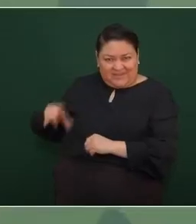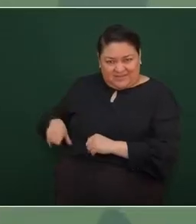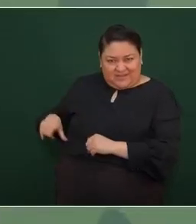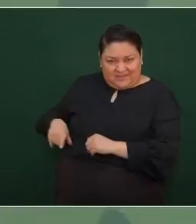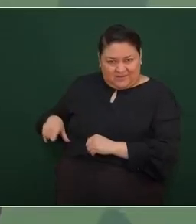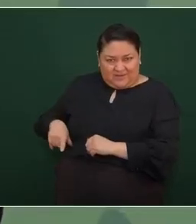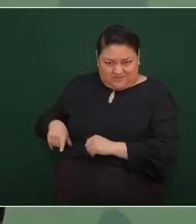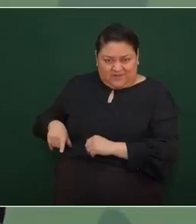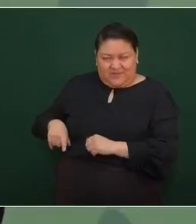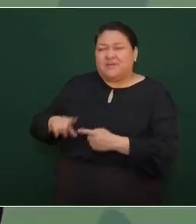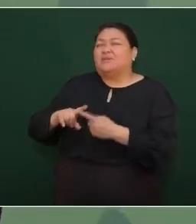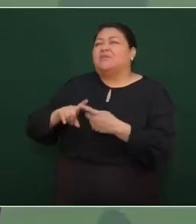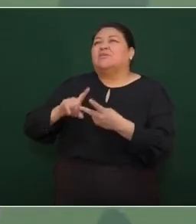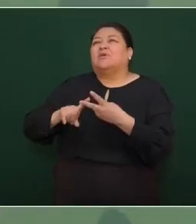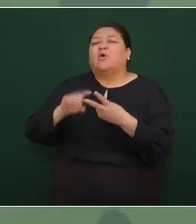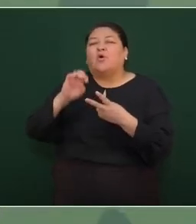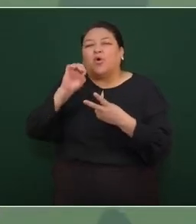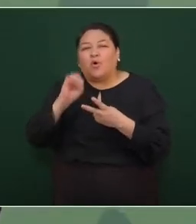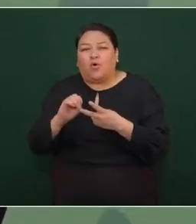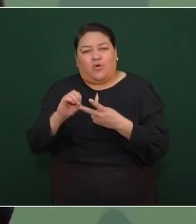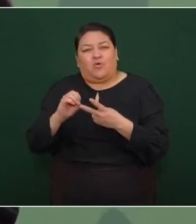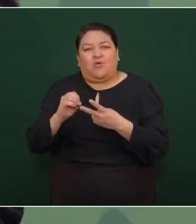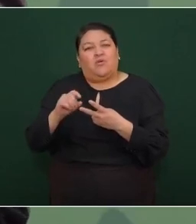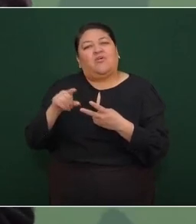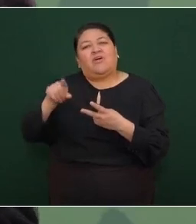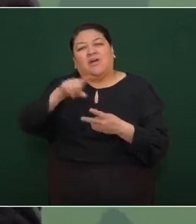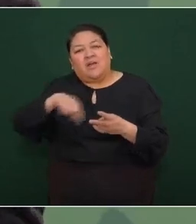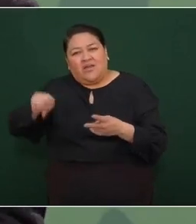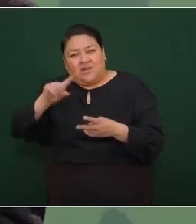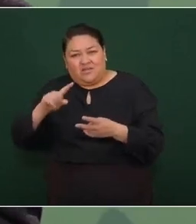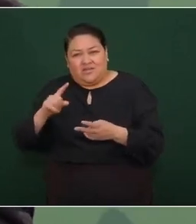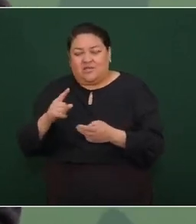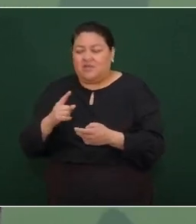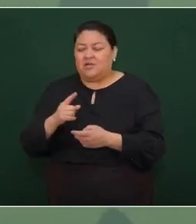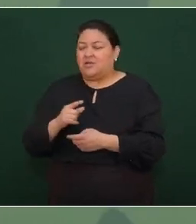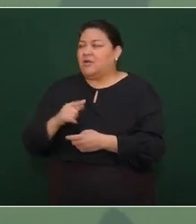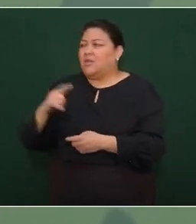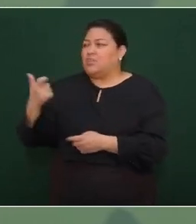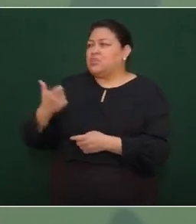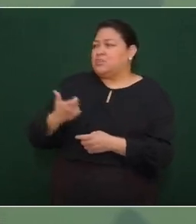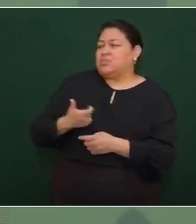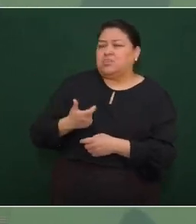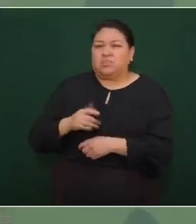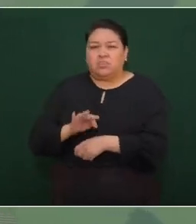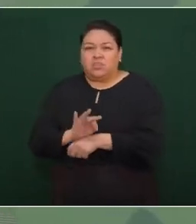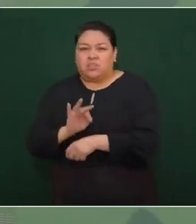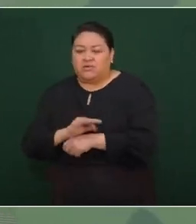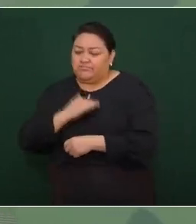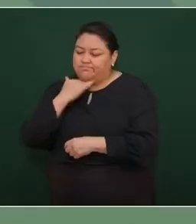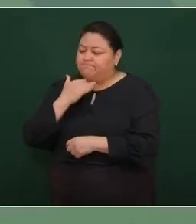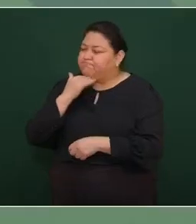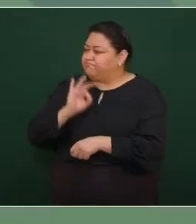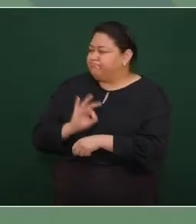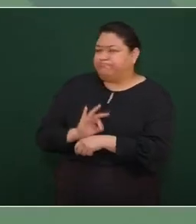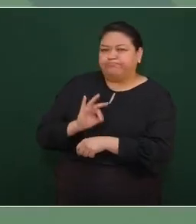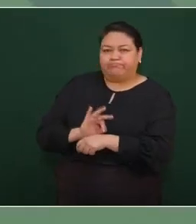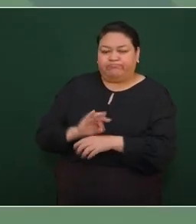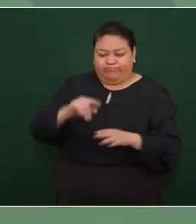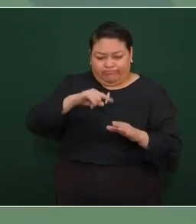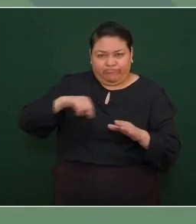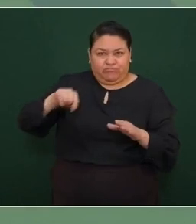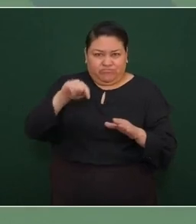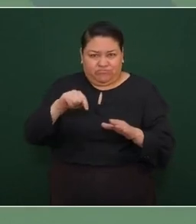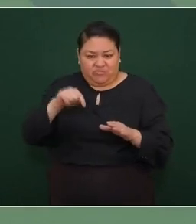ya sea en el gobierno o ya sean los que se beneficiaban con la corrupción, están